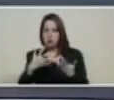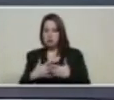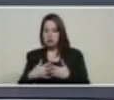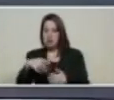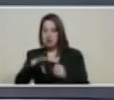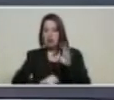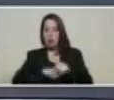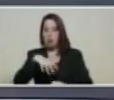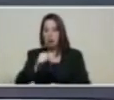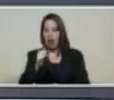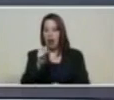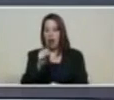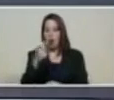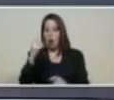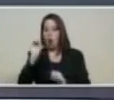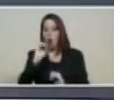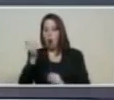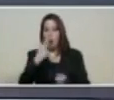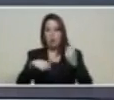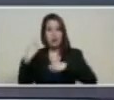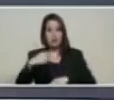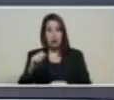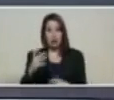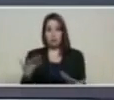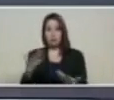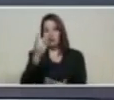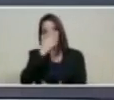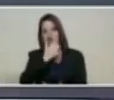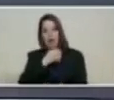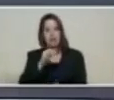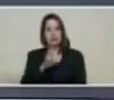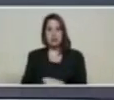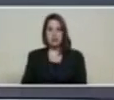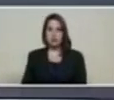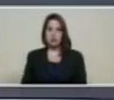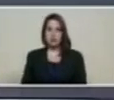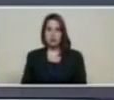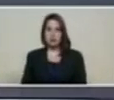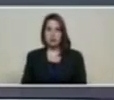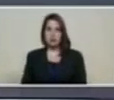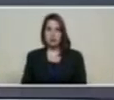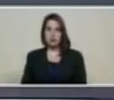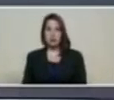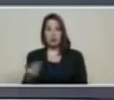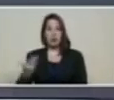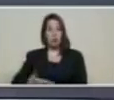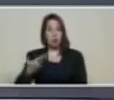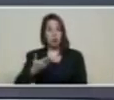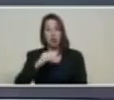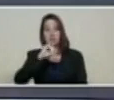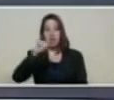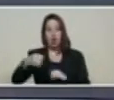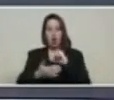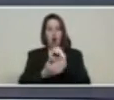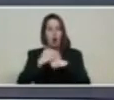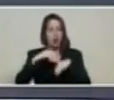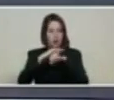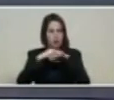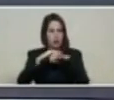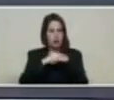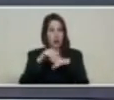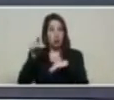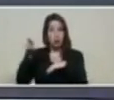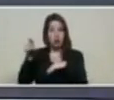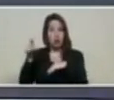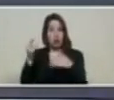aquí hay algunas modalidades todo esto es muy importante compañero ministro Jorge Rodríguez sería bueno que